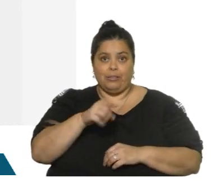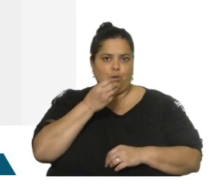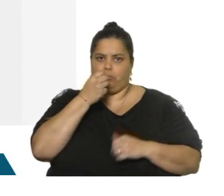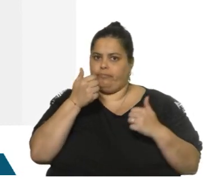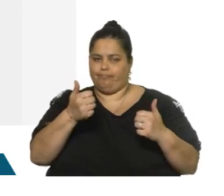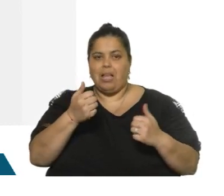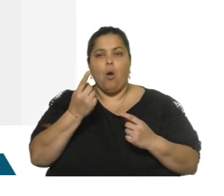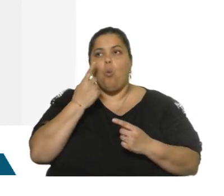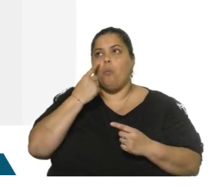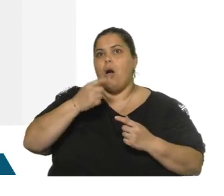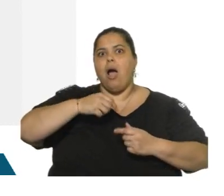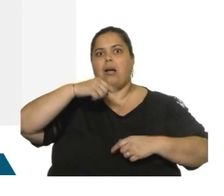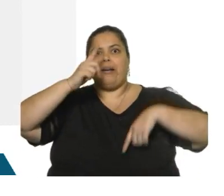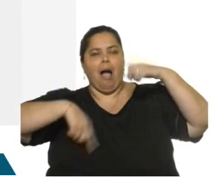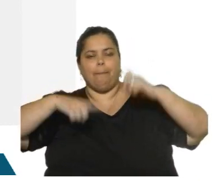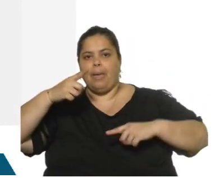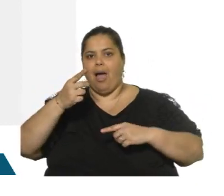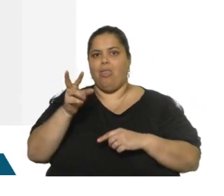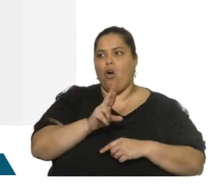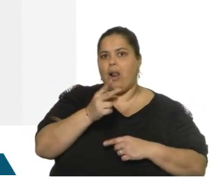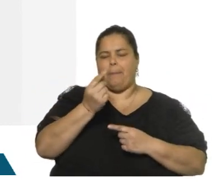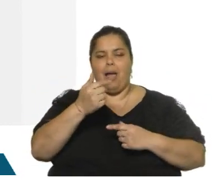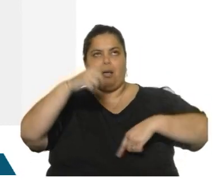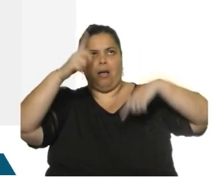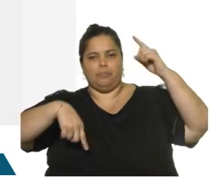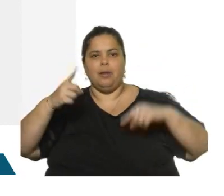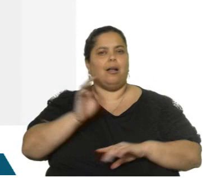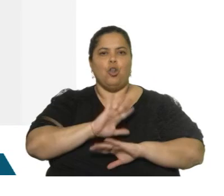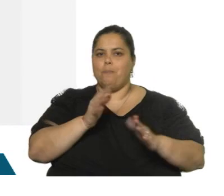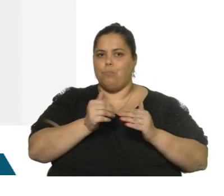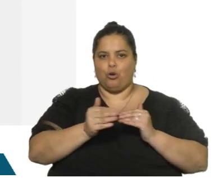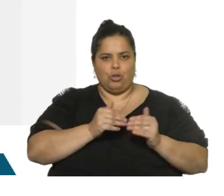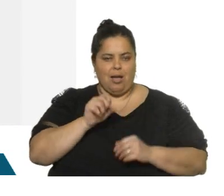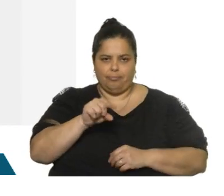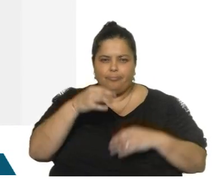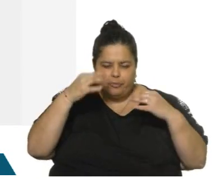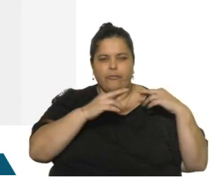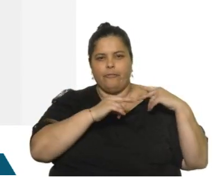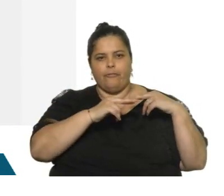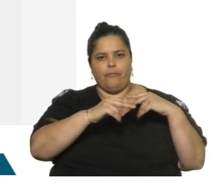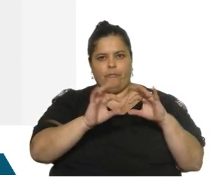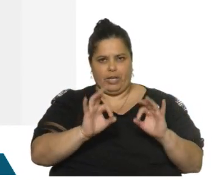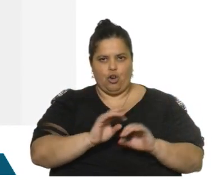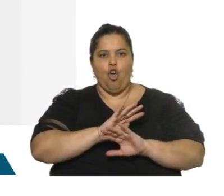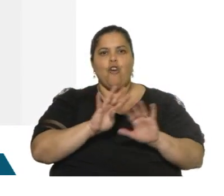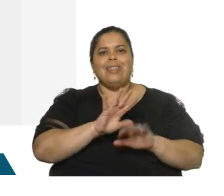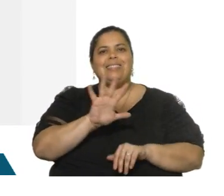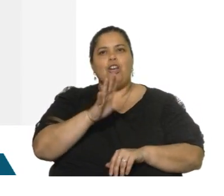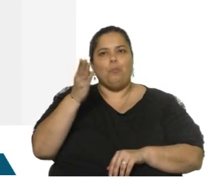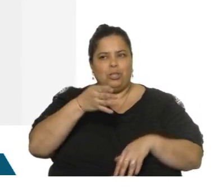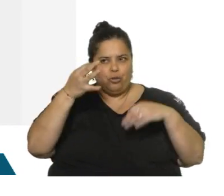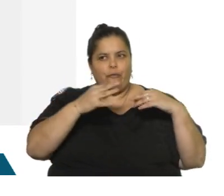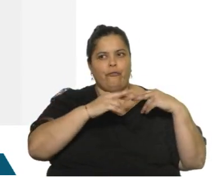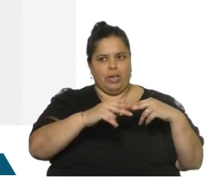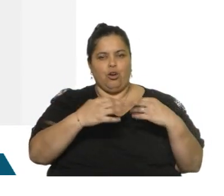volatilidad que exista. La mayor parte del endeudamiento es deuda, y vamos al tercer ítem, no